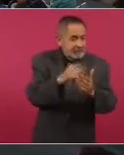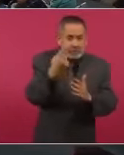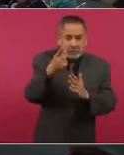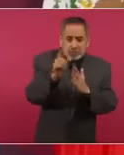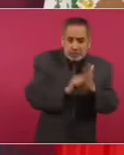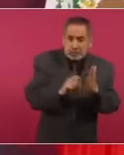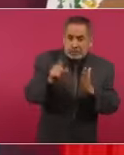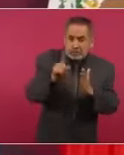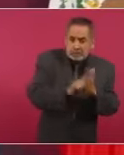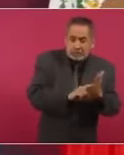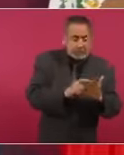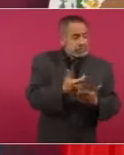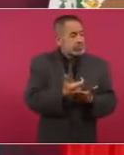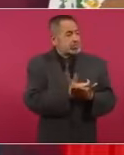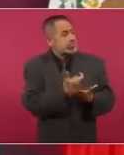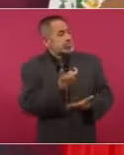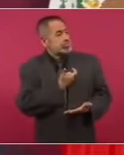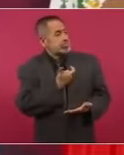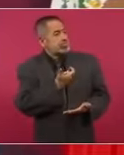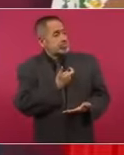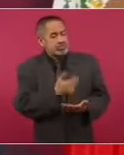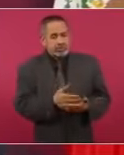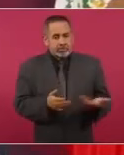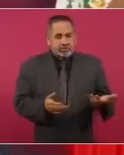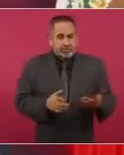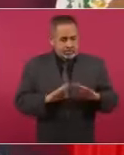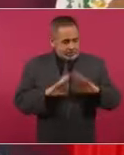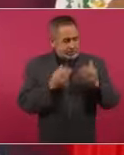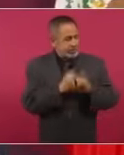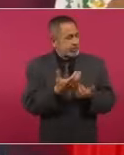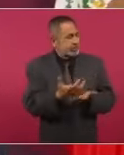en su conjunto?